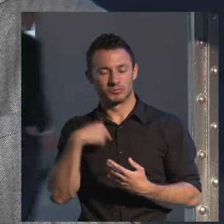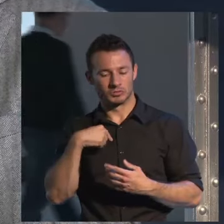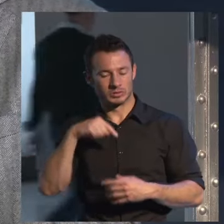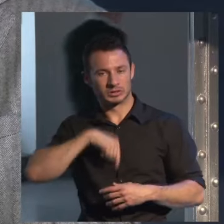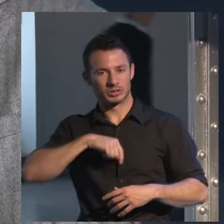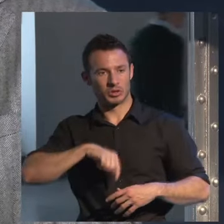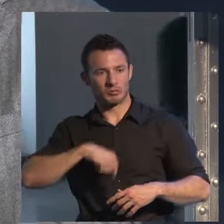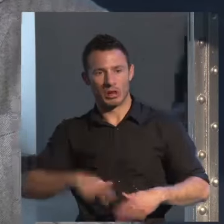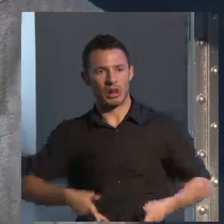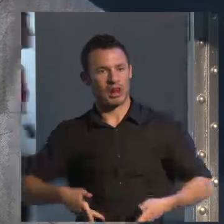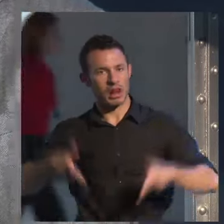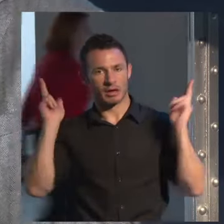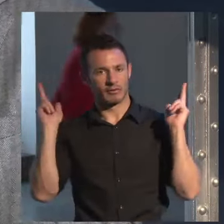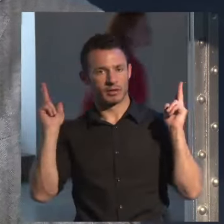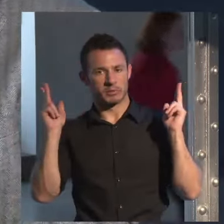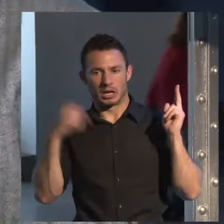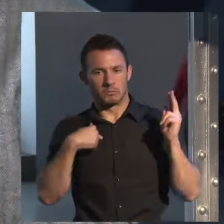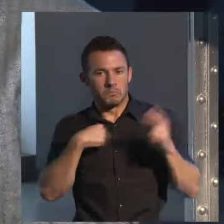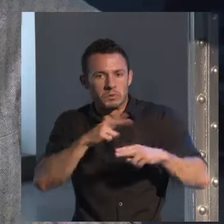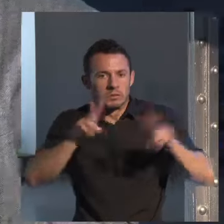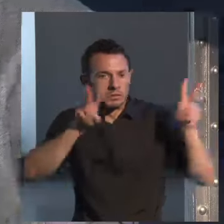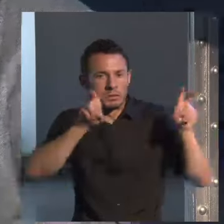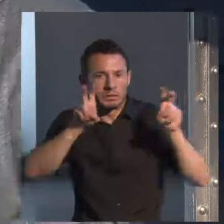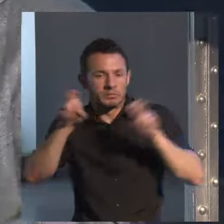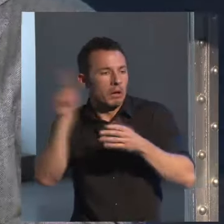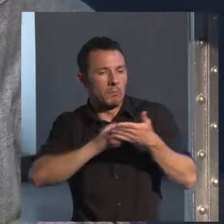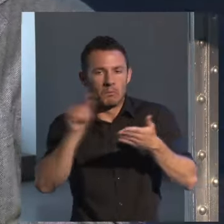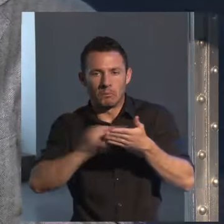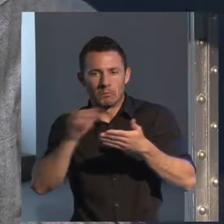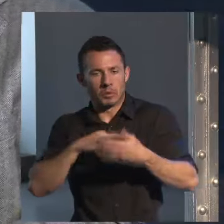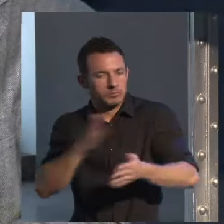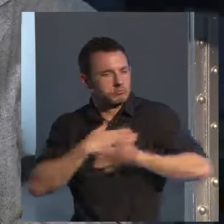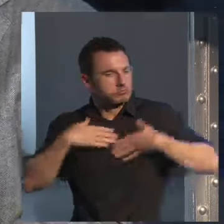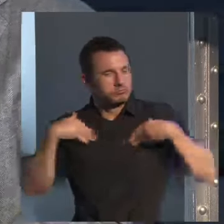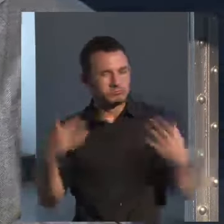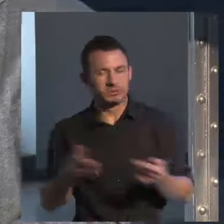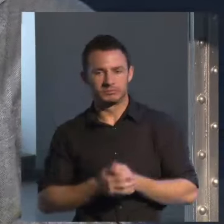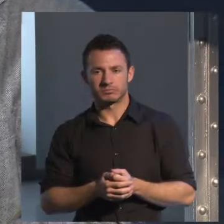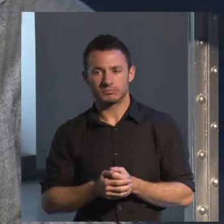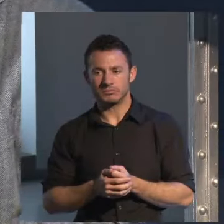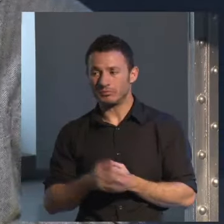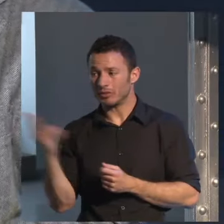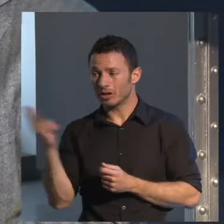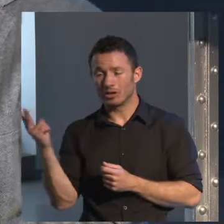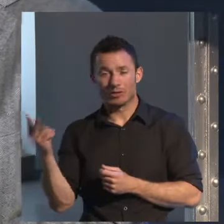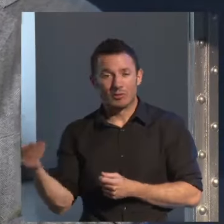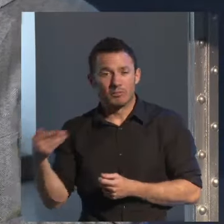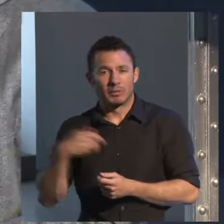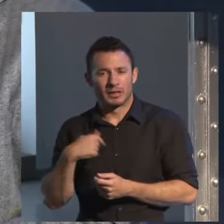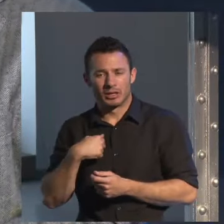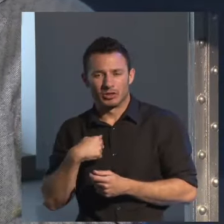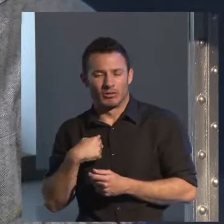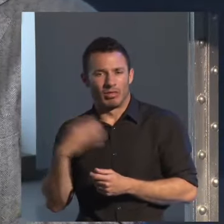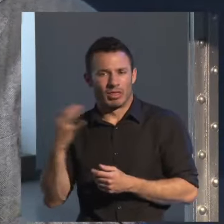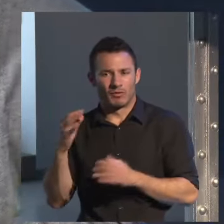tenido para que yo escriba de lo que quiera en el momento que quiera. Nunca me han pedido que anticipe un